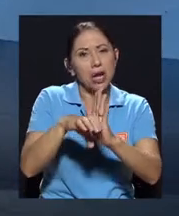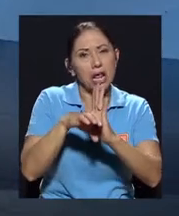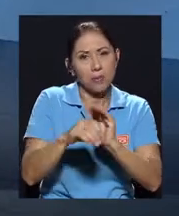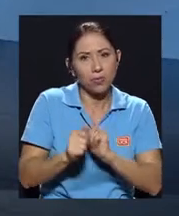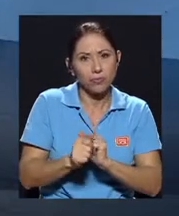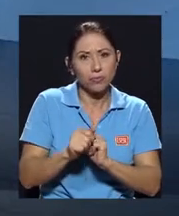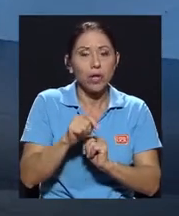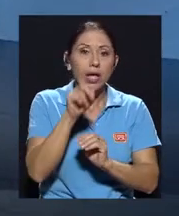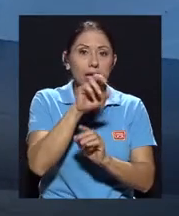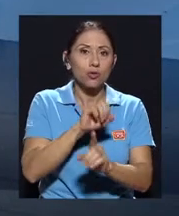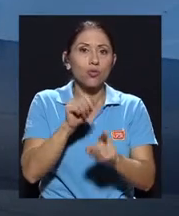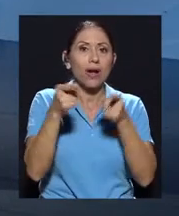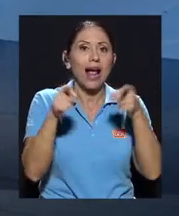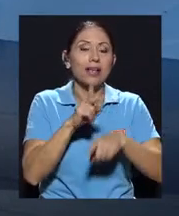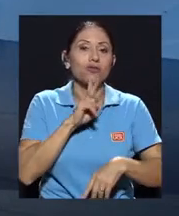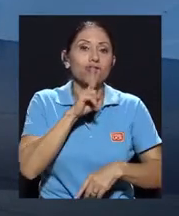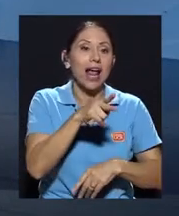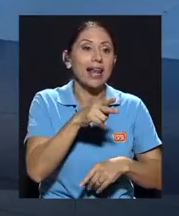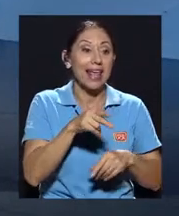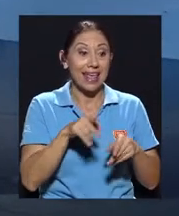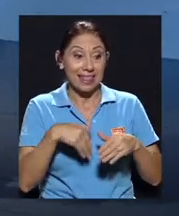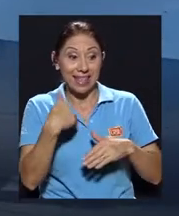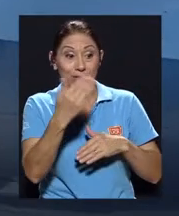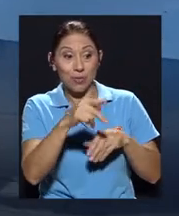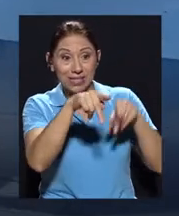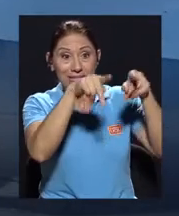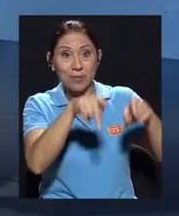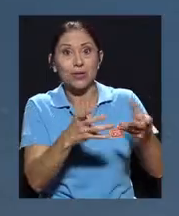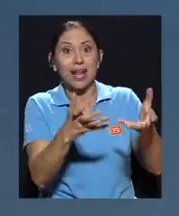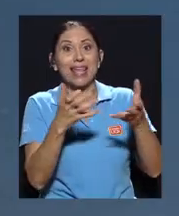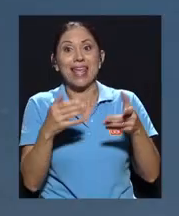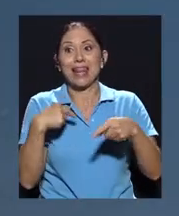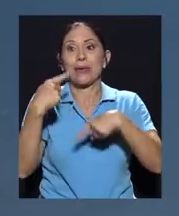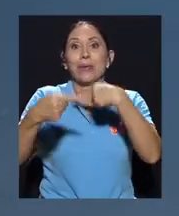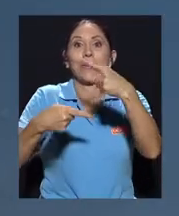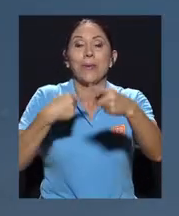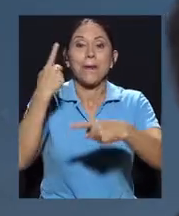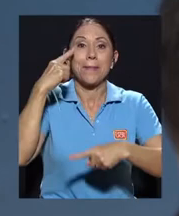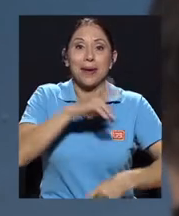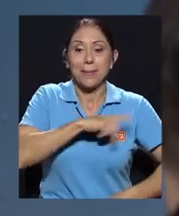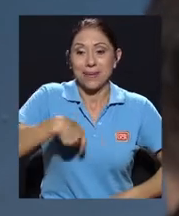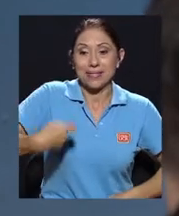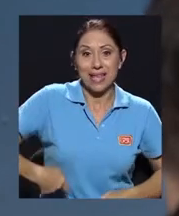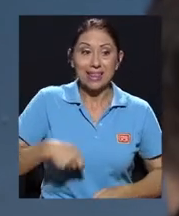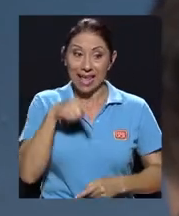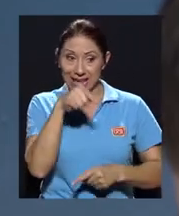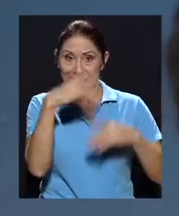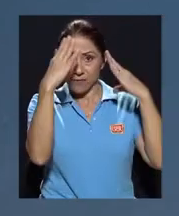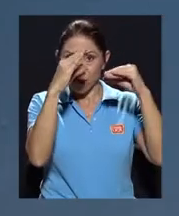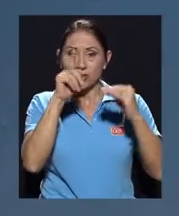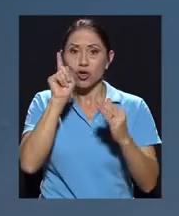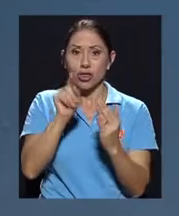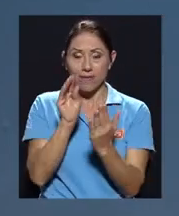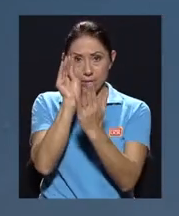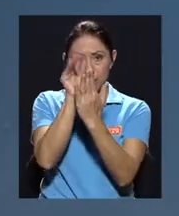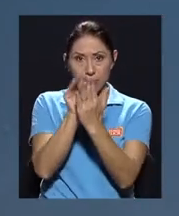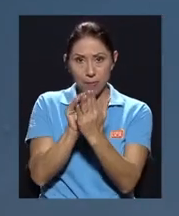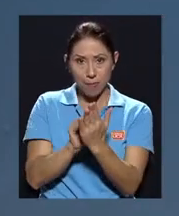cercano, y luego aspira a la presidencia. Ese dato debería de emerger en el formulario de intereses definitivamente.